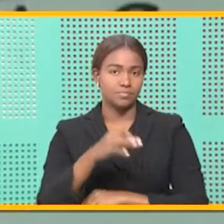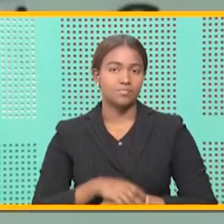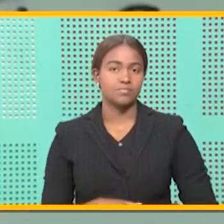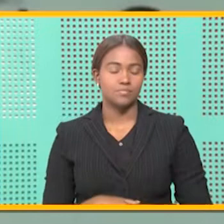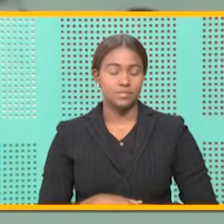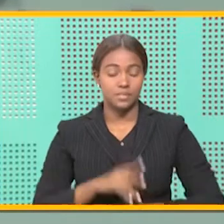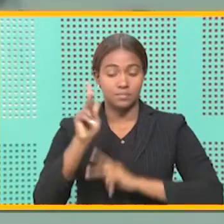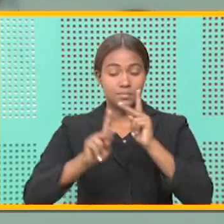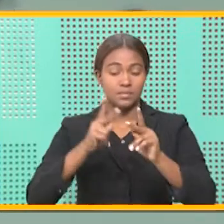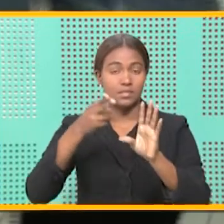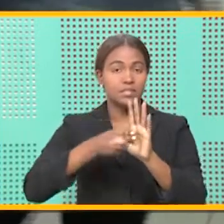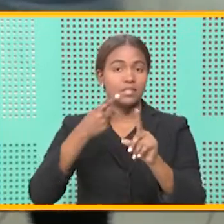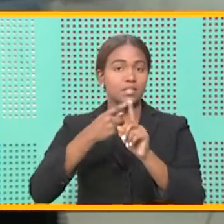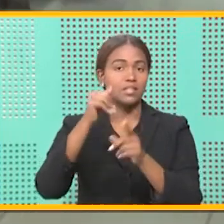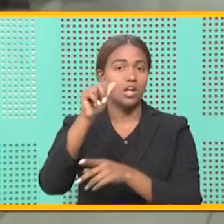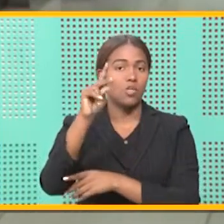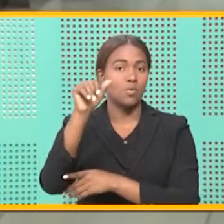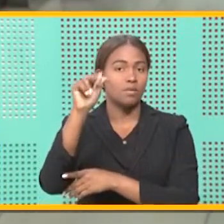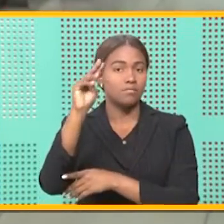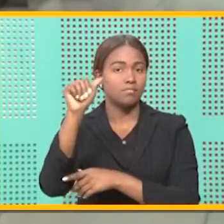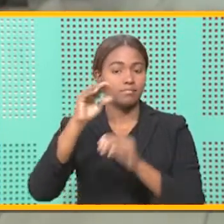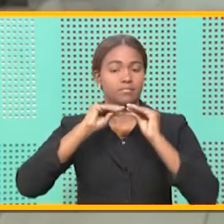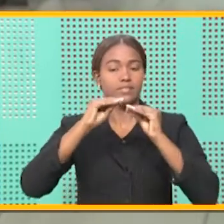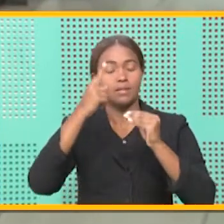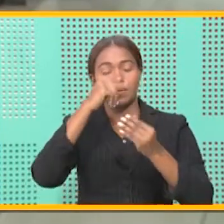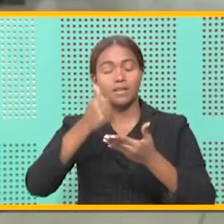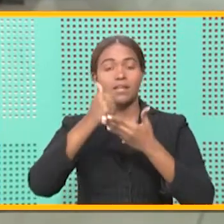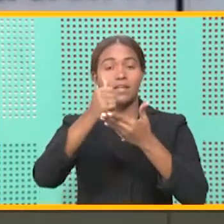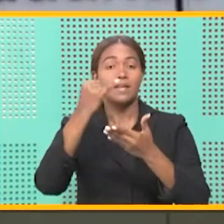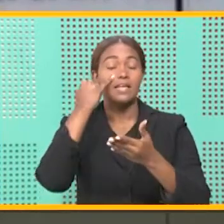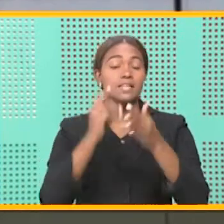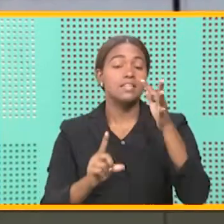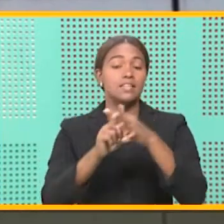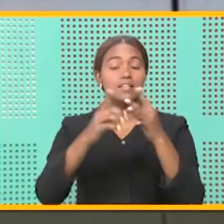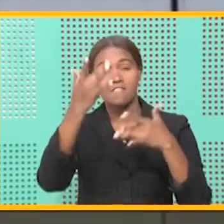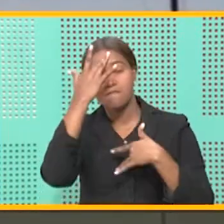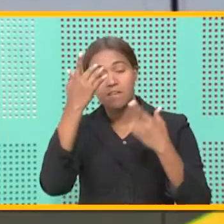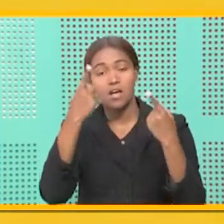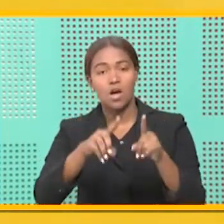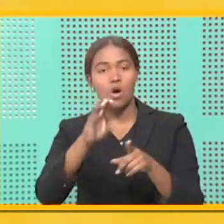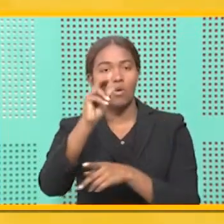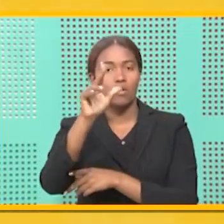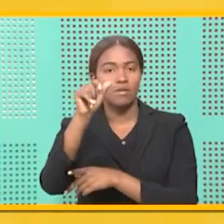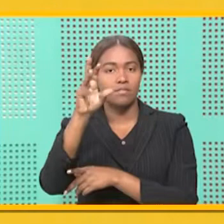Personal de aduanas es capacitado para identificar casos sospechosos de coronavirus.